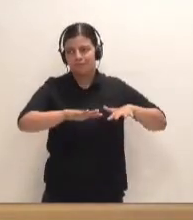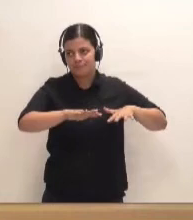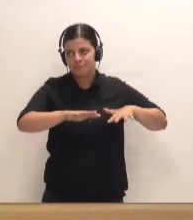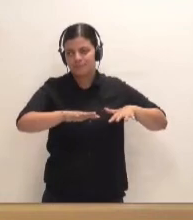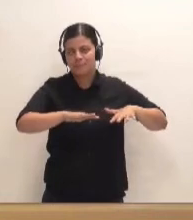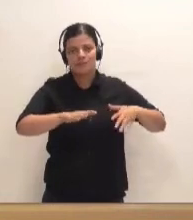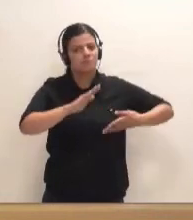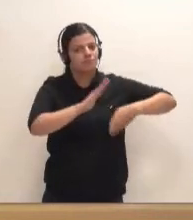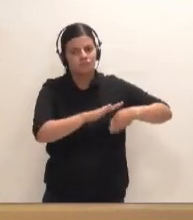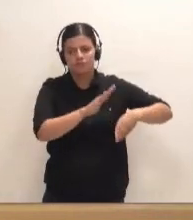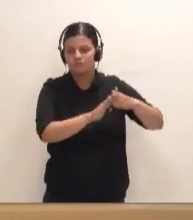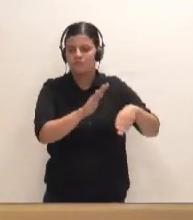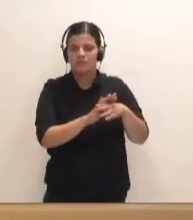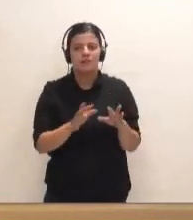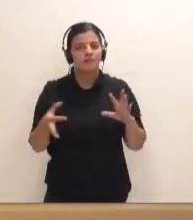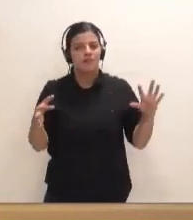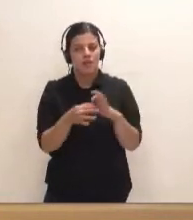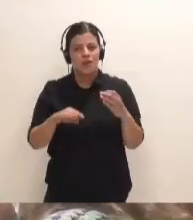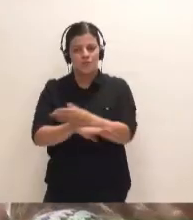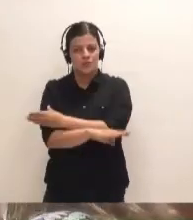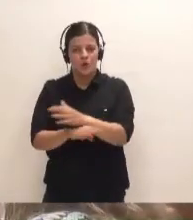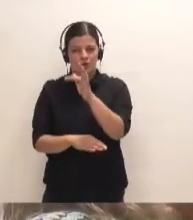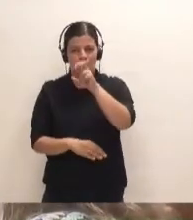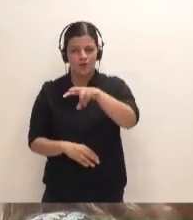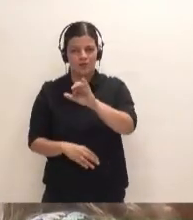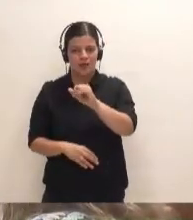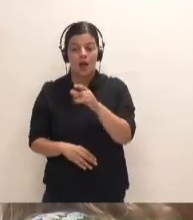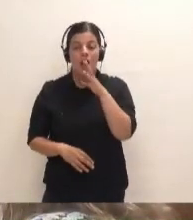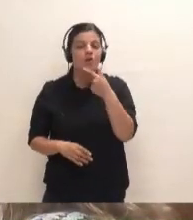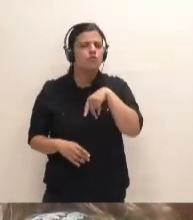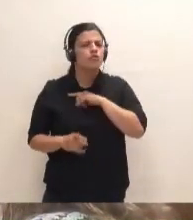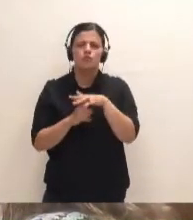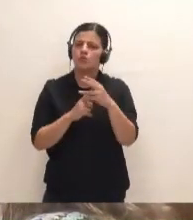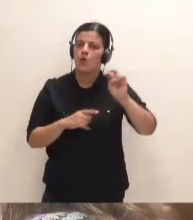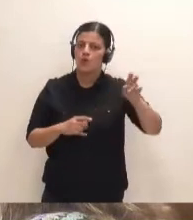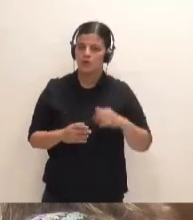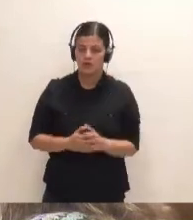al puerto de Fonsalía durante tantos años. Ahora estamos en otra situación.